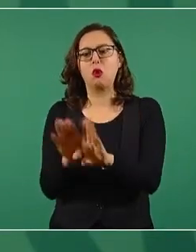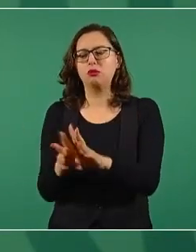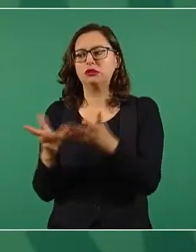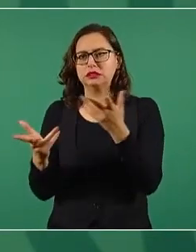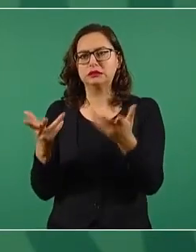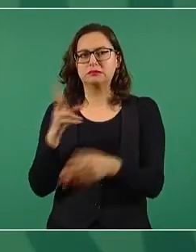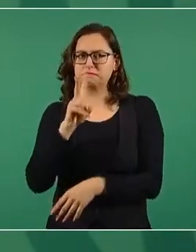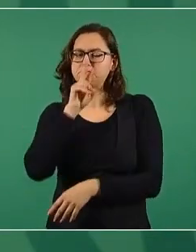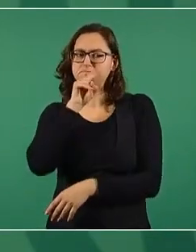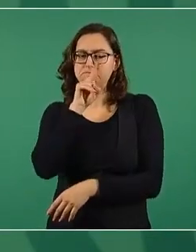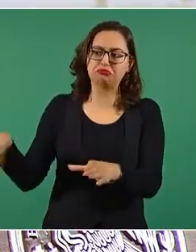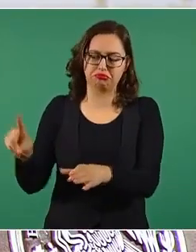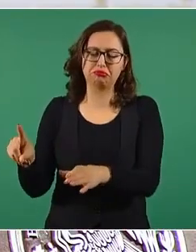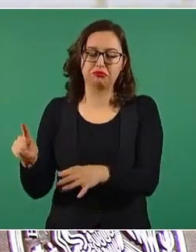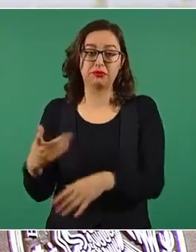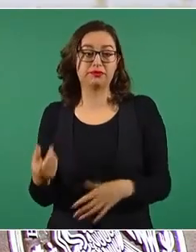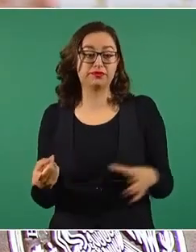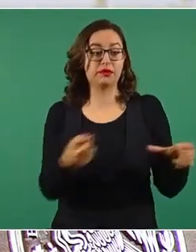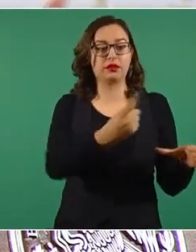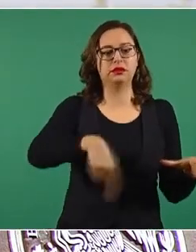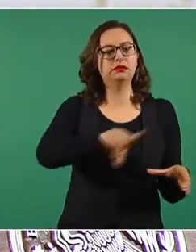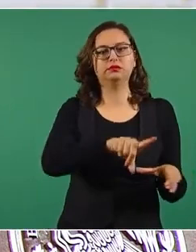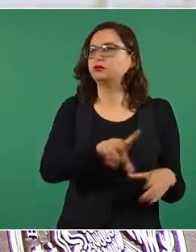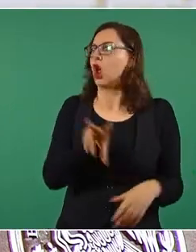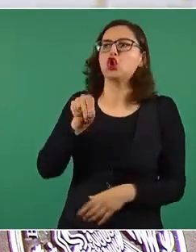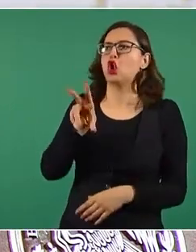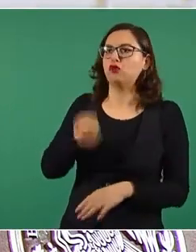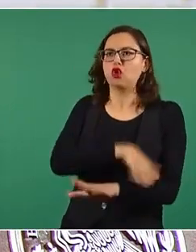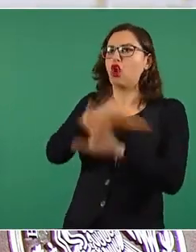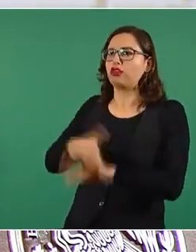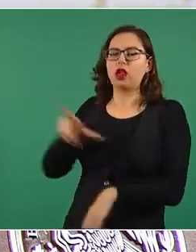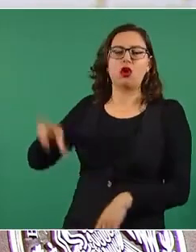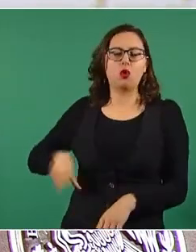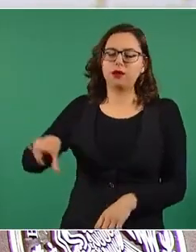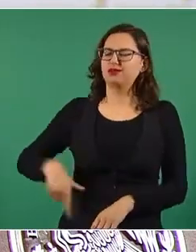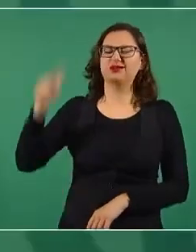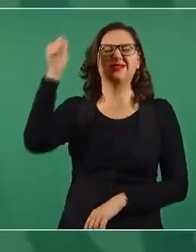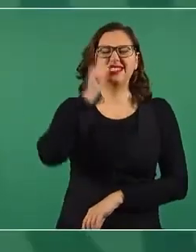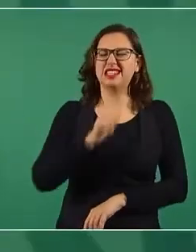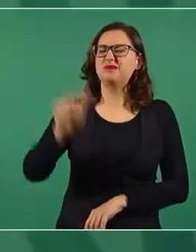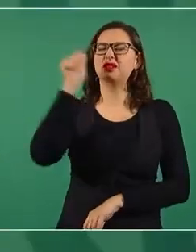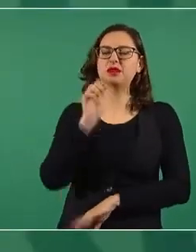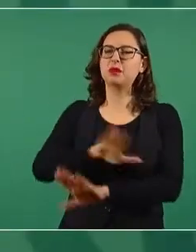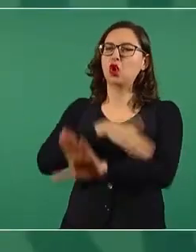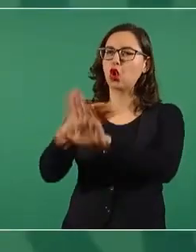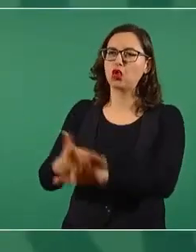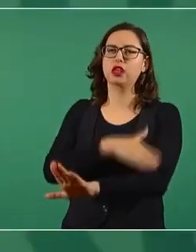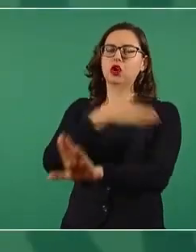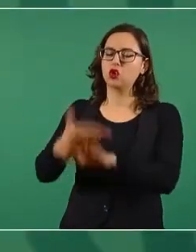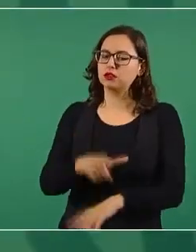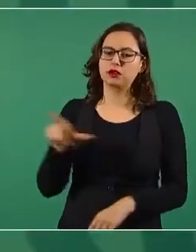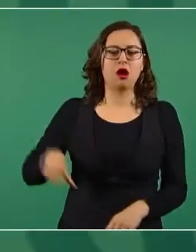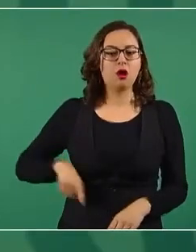proponemos, el bloque conservador reaccionario, los que están